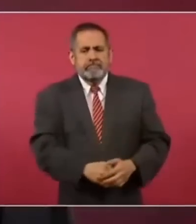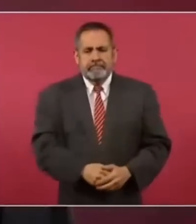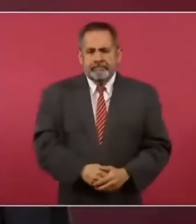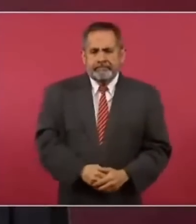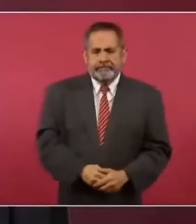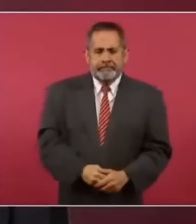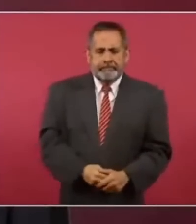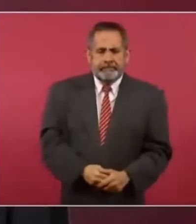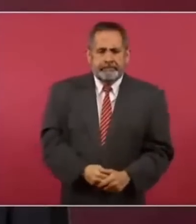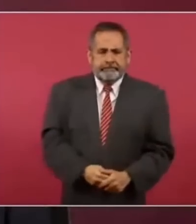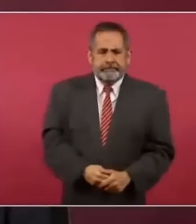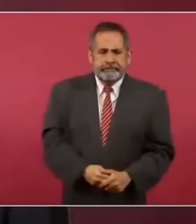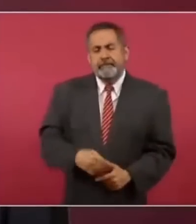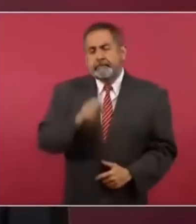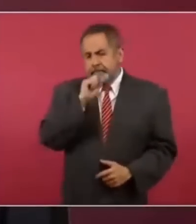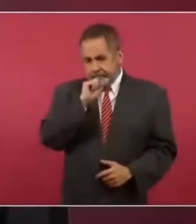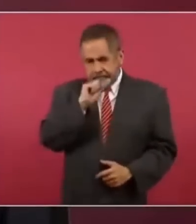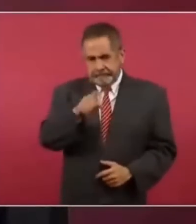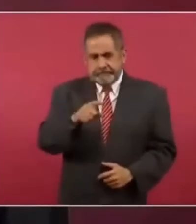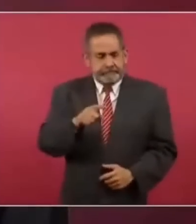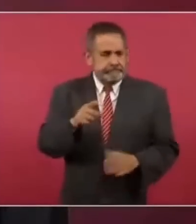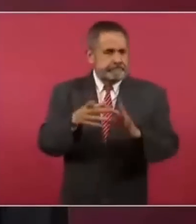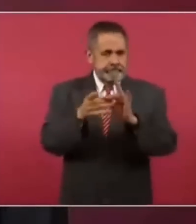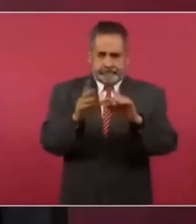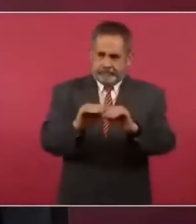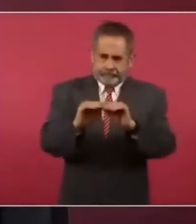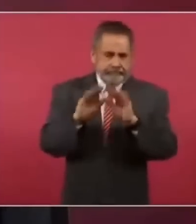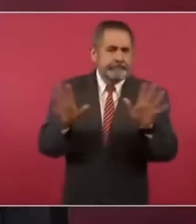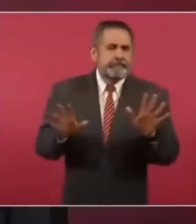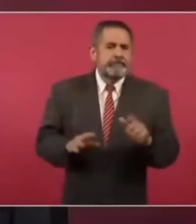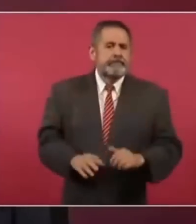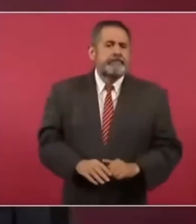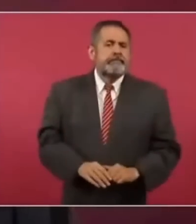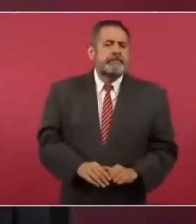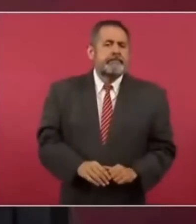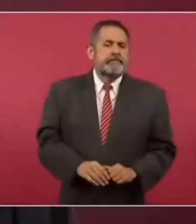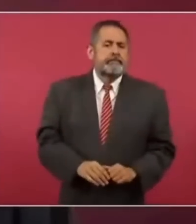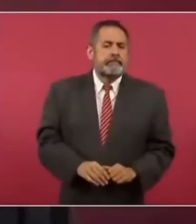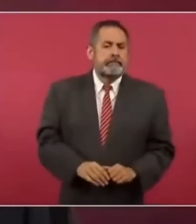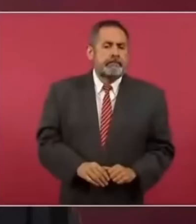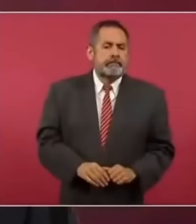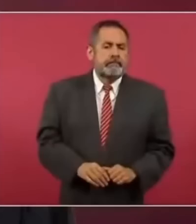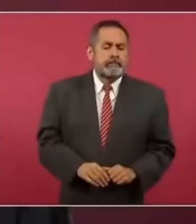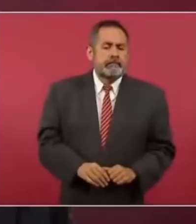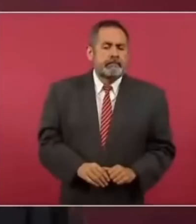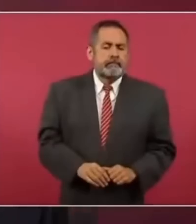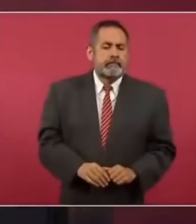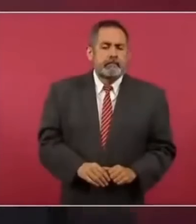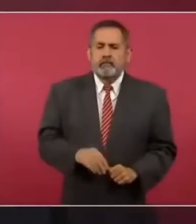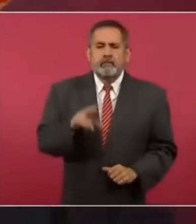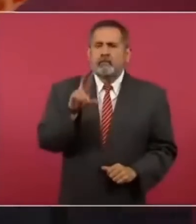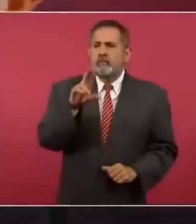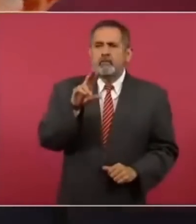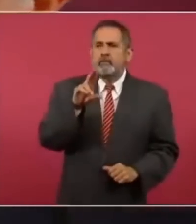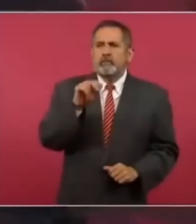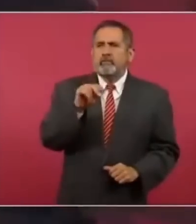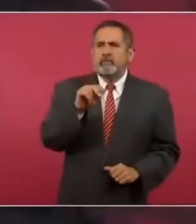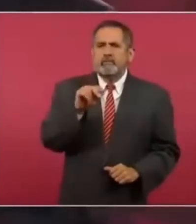y también aclarar todo esto no tiene nada que ver con